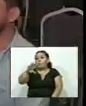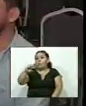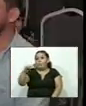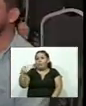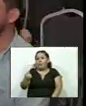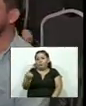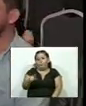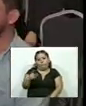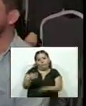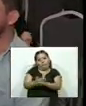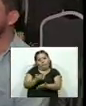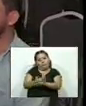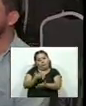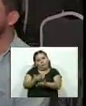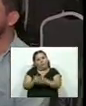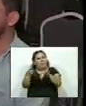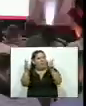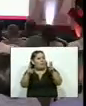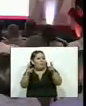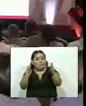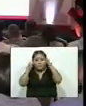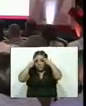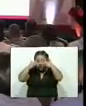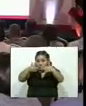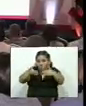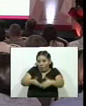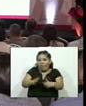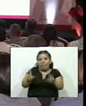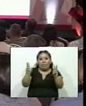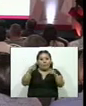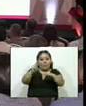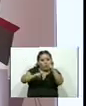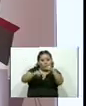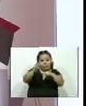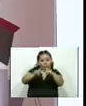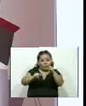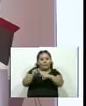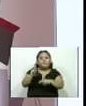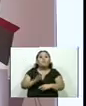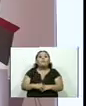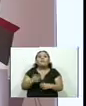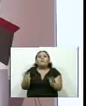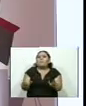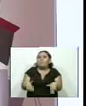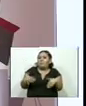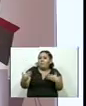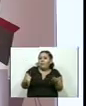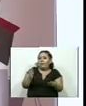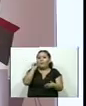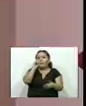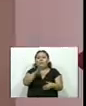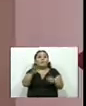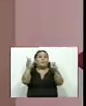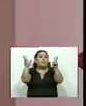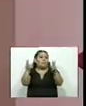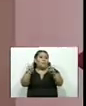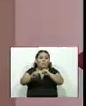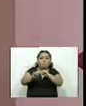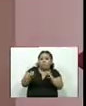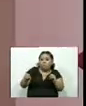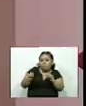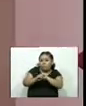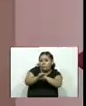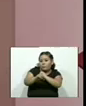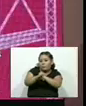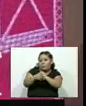y estudiantes de carreras relacionadas con la construcción lo anterior se dio en el marco de la promoción del